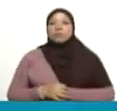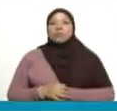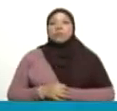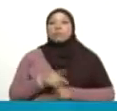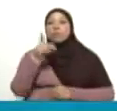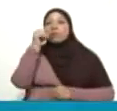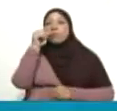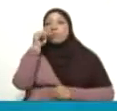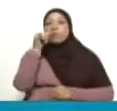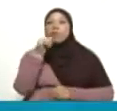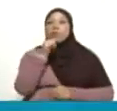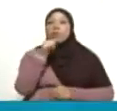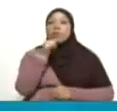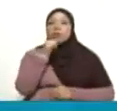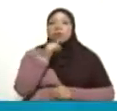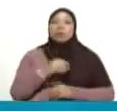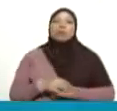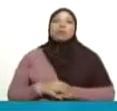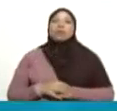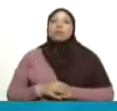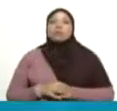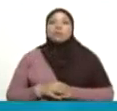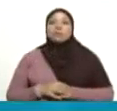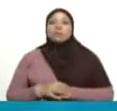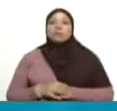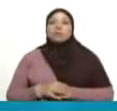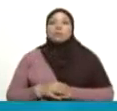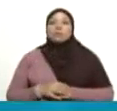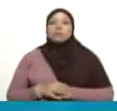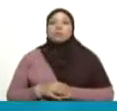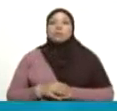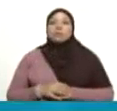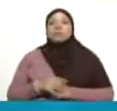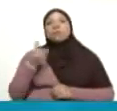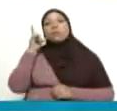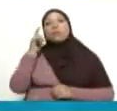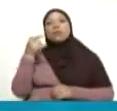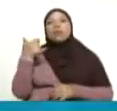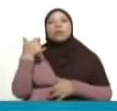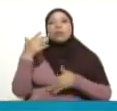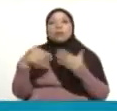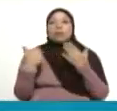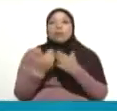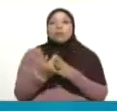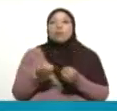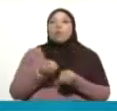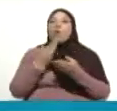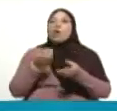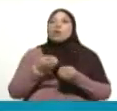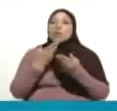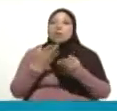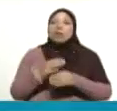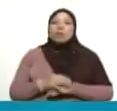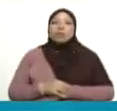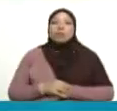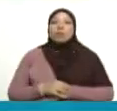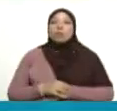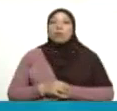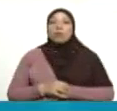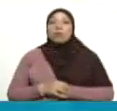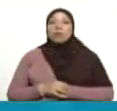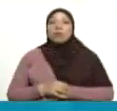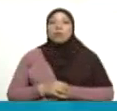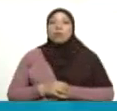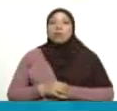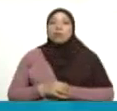hace bien al consejo de haz bien y no